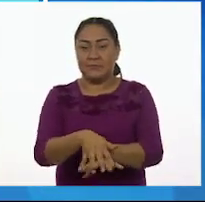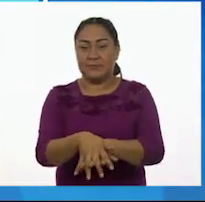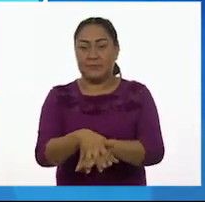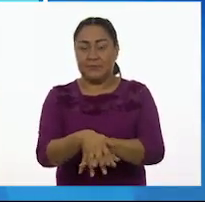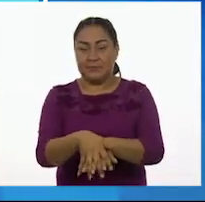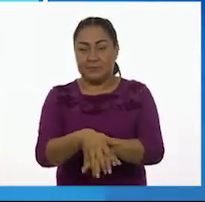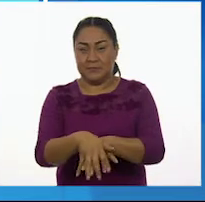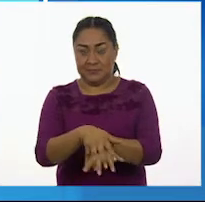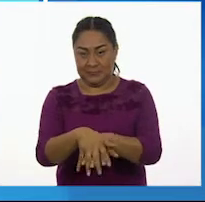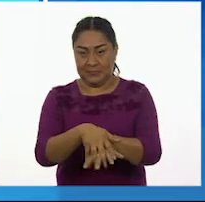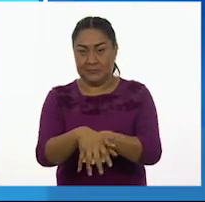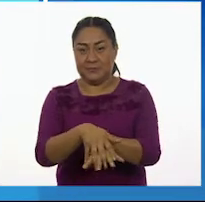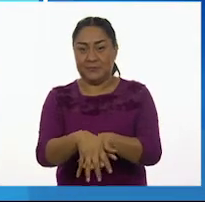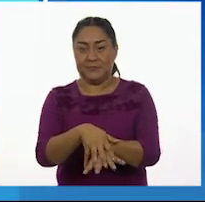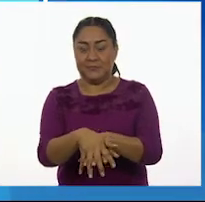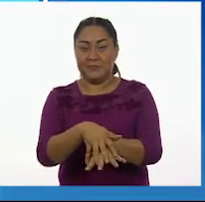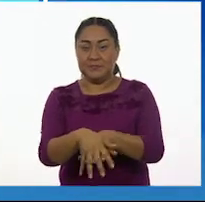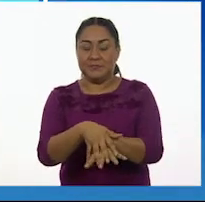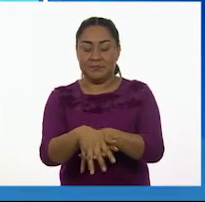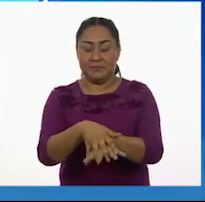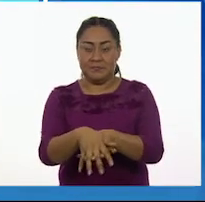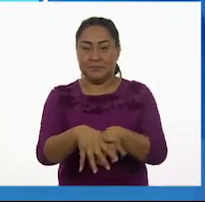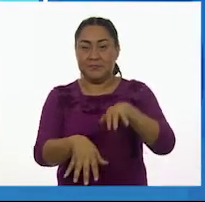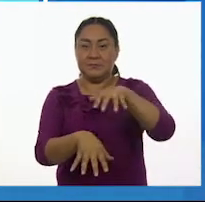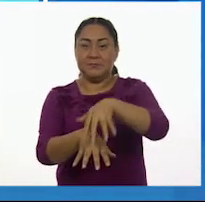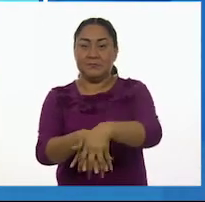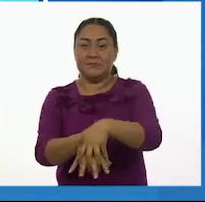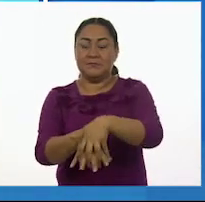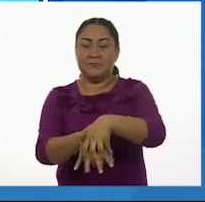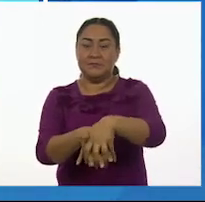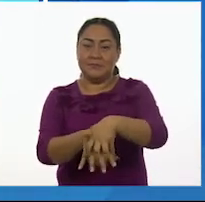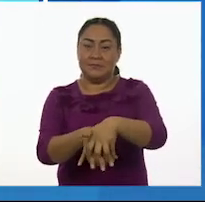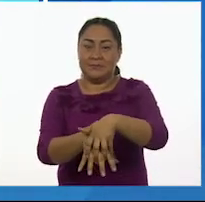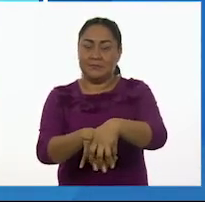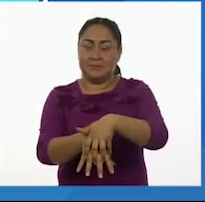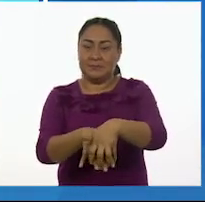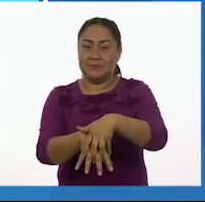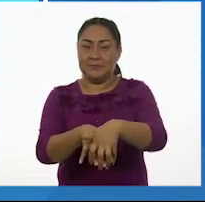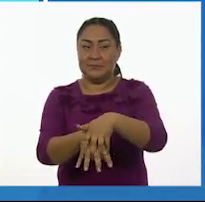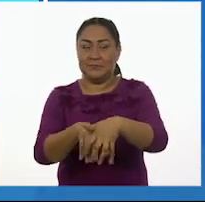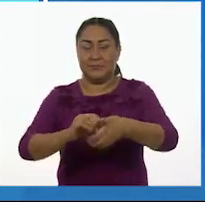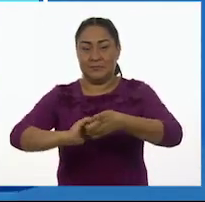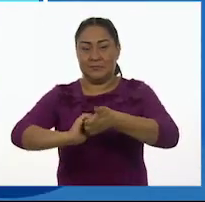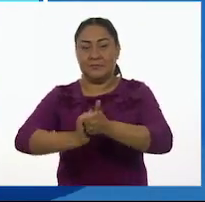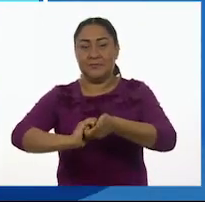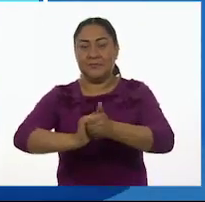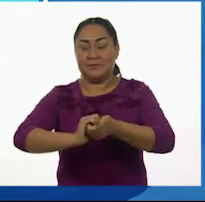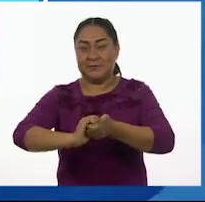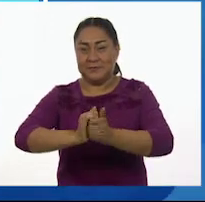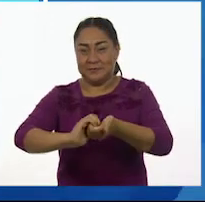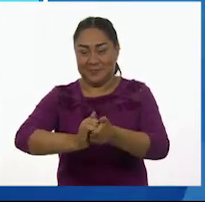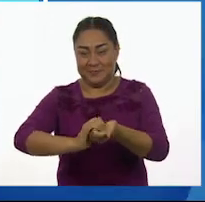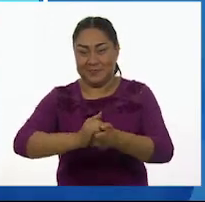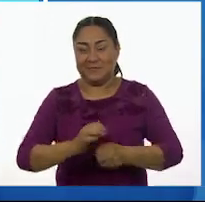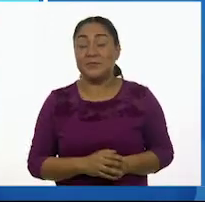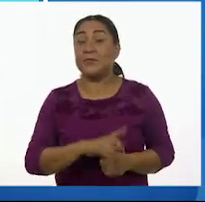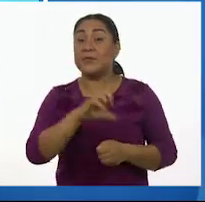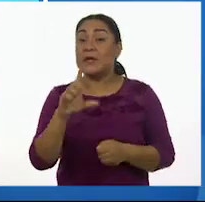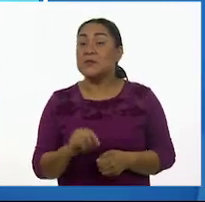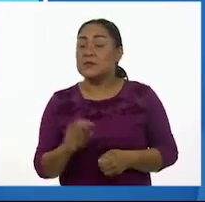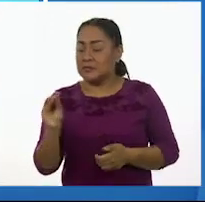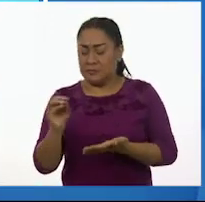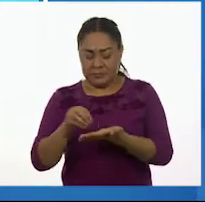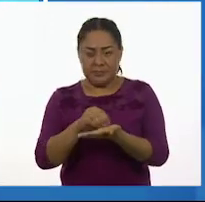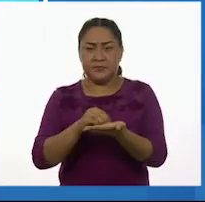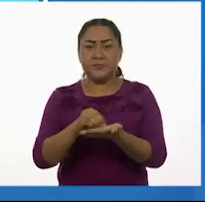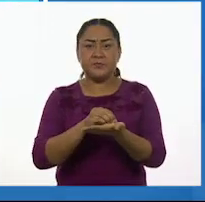de la otra, entrelazando los dedos. Repite lo mismo con la otra mano. Frota los dedos. Ahora, como